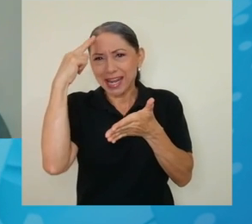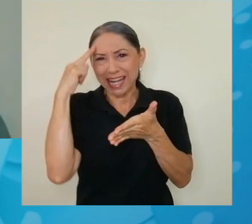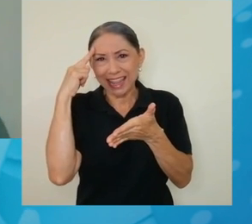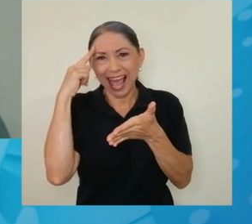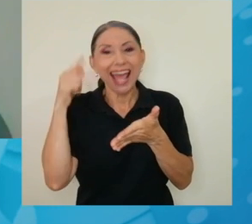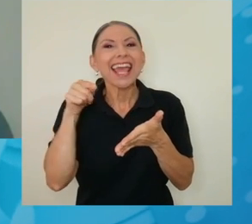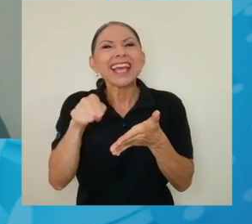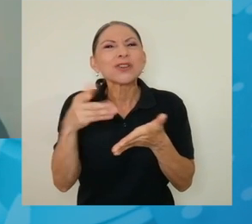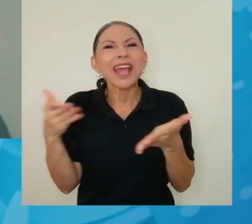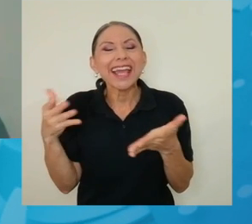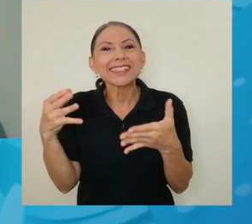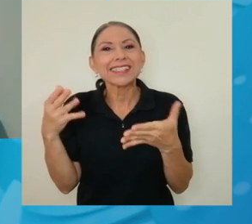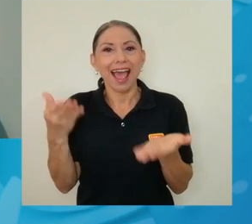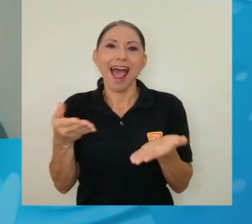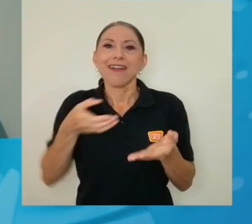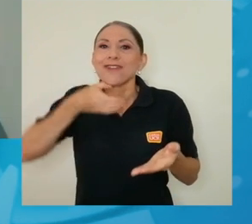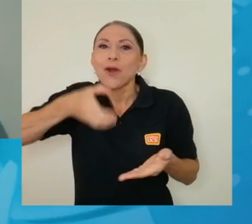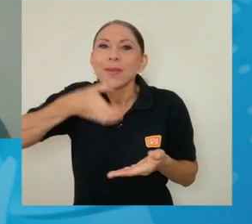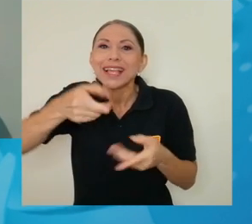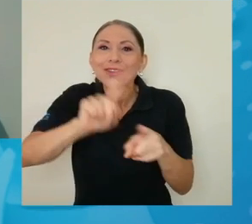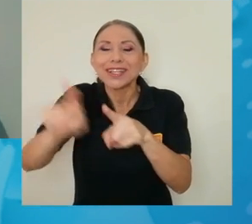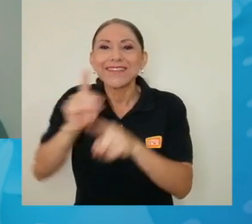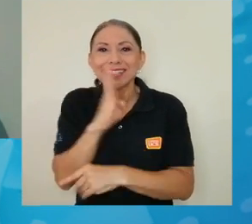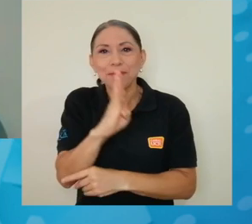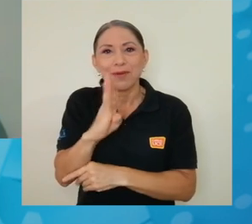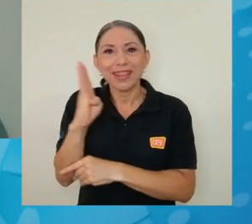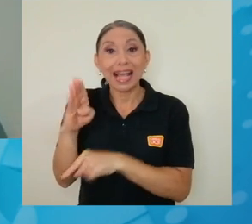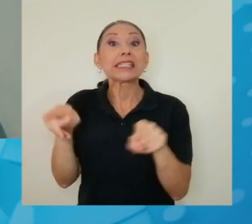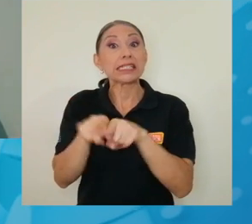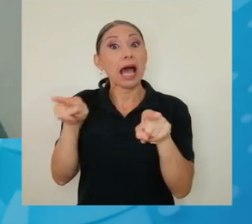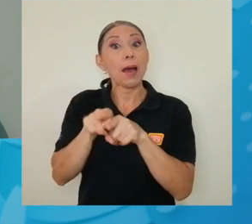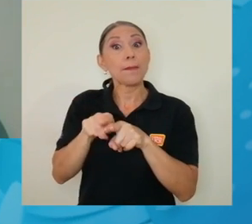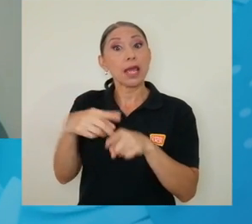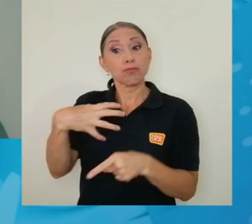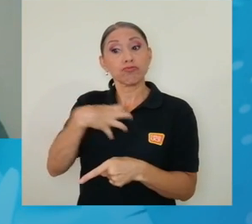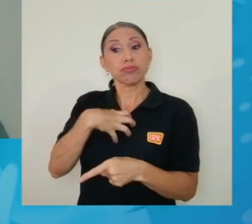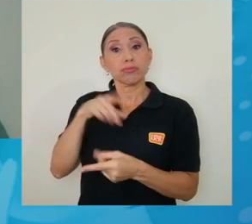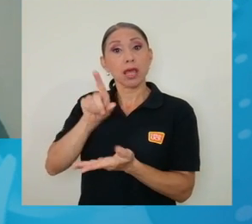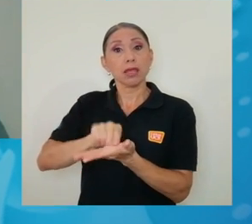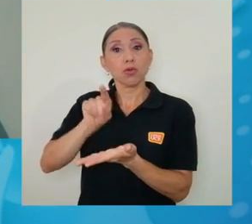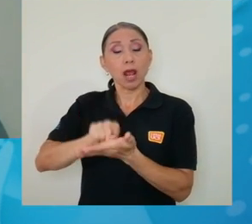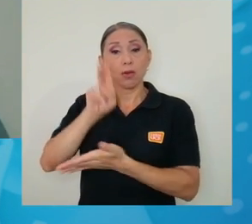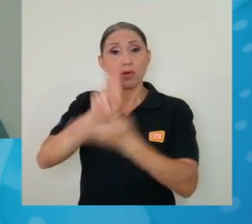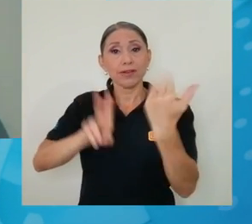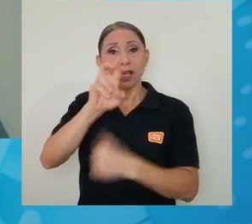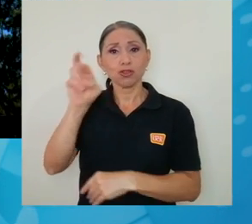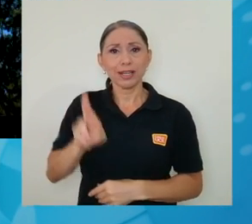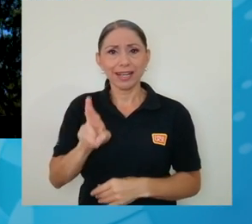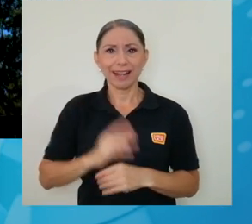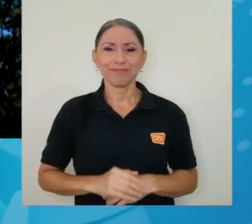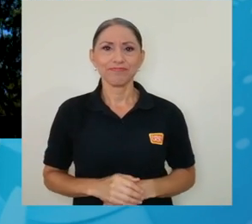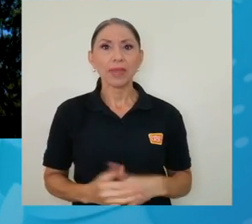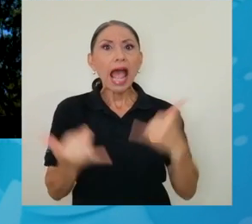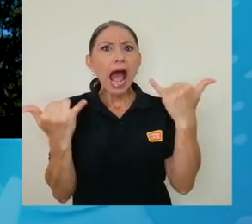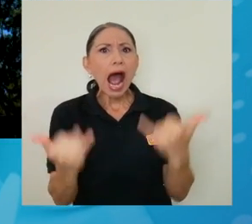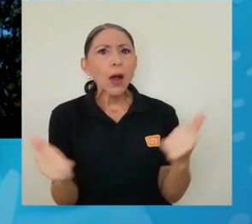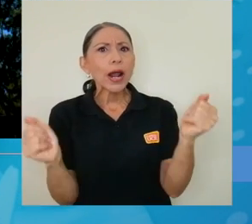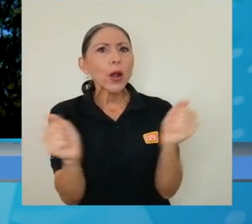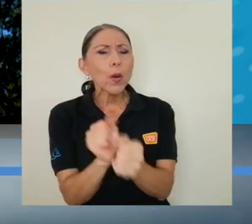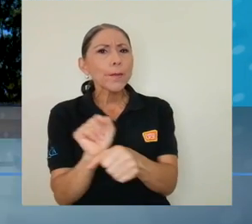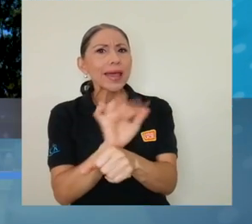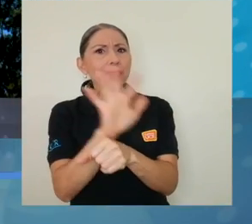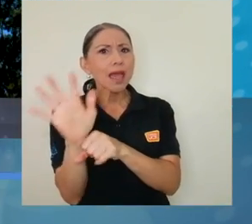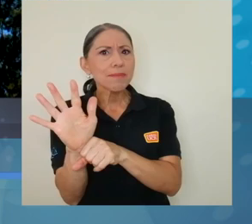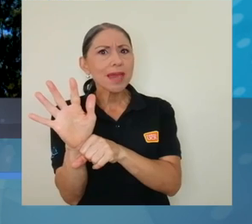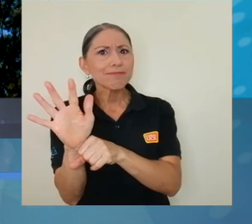recomendaciones literarias de diversas bibliotecas, pero también de la editorial de la Universidad de Costa Rica. En este contexto de